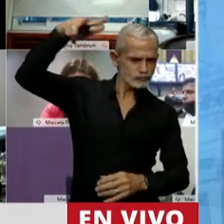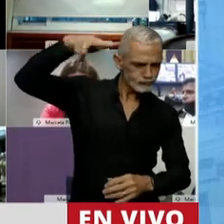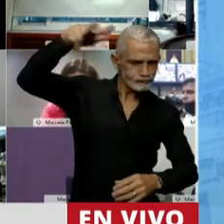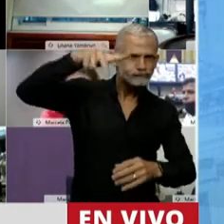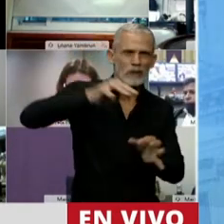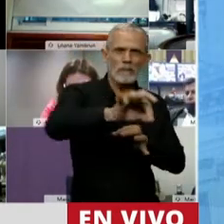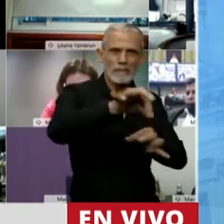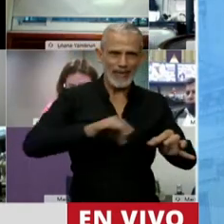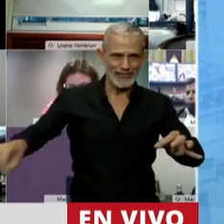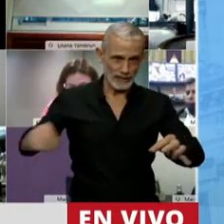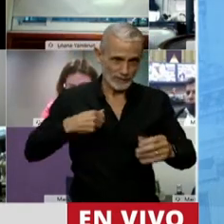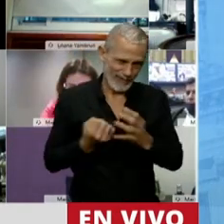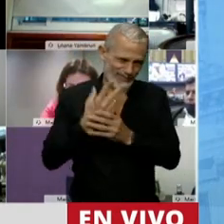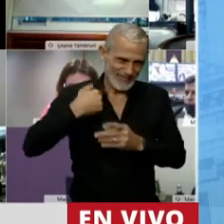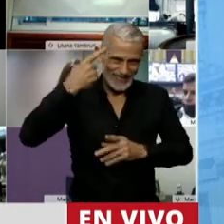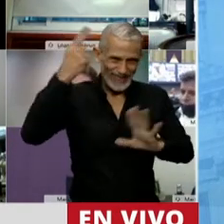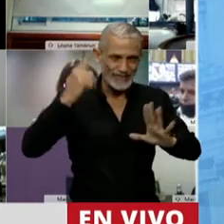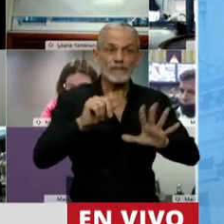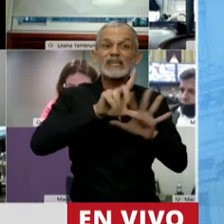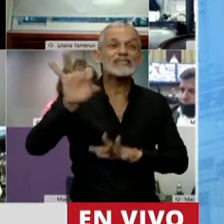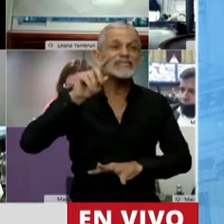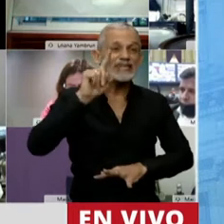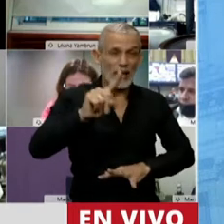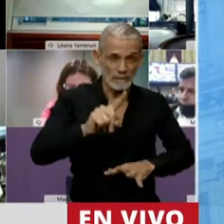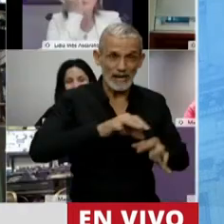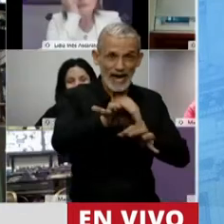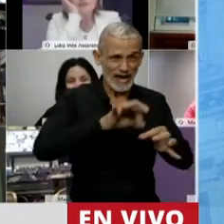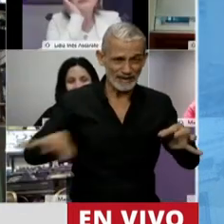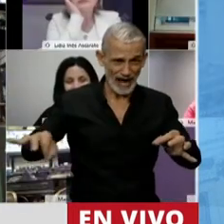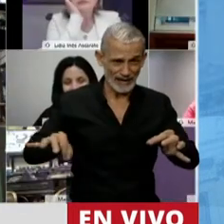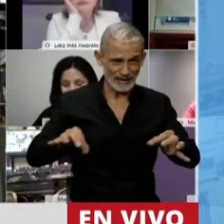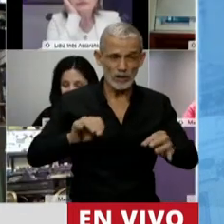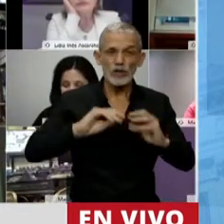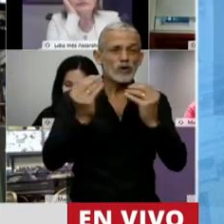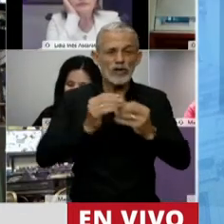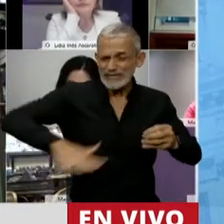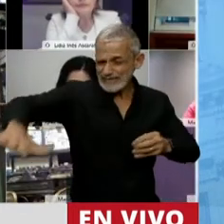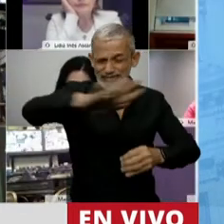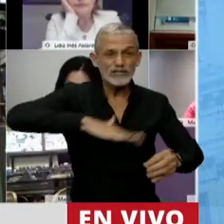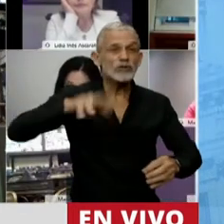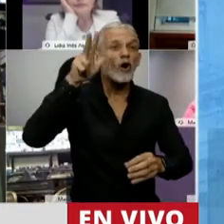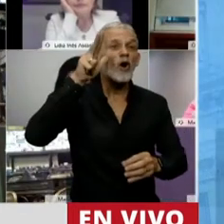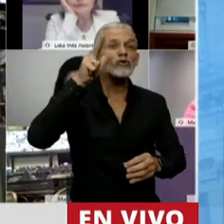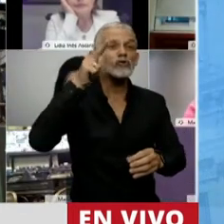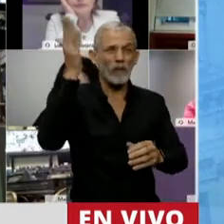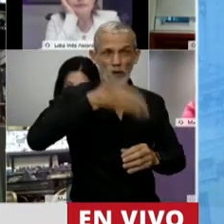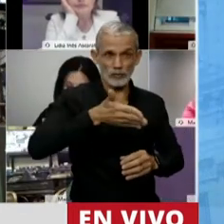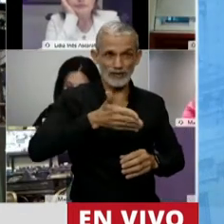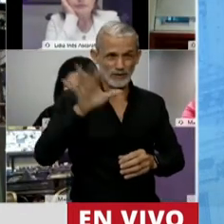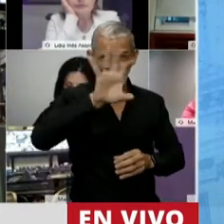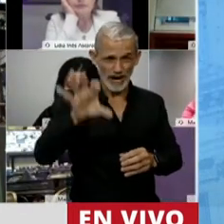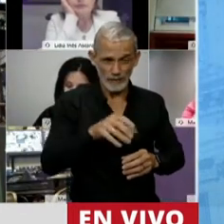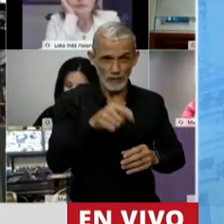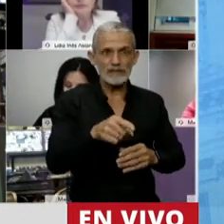¿Qué es que yo al sistema ese? Setecientas mil hectáreas, el ocho por ciento de la provincia, tiene ocho millones y ochocientas mil hectáreas. Ocho